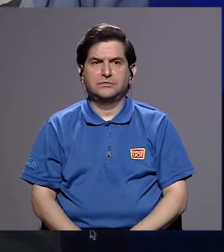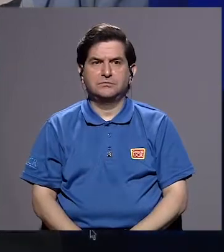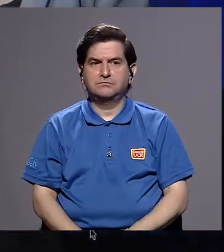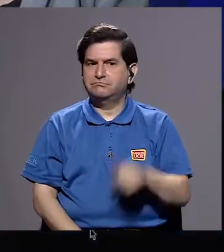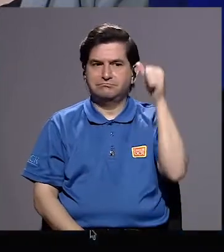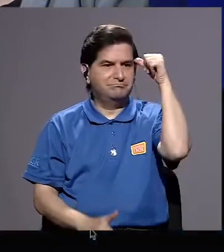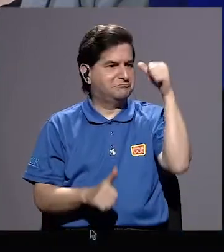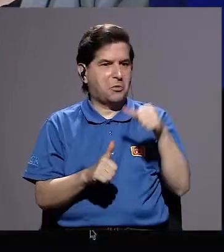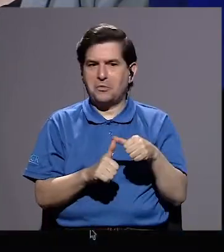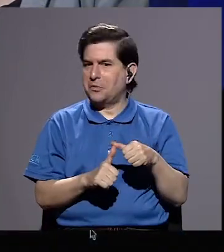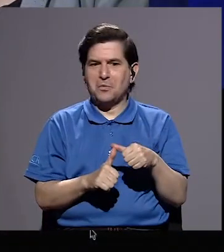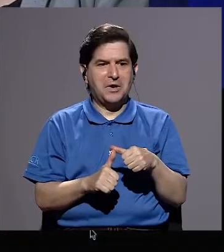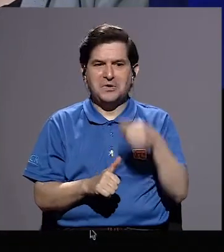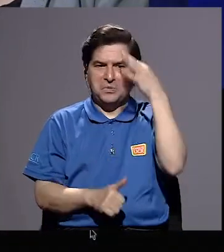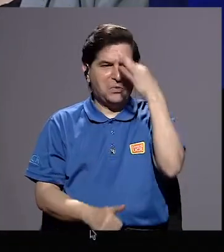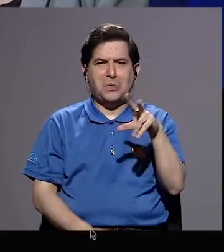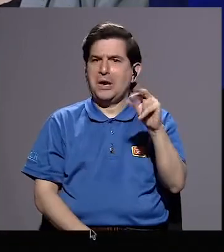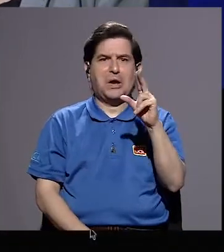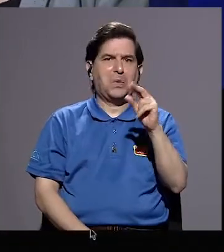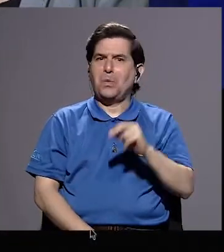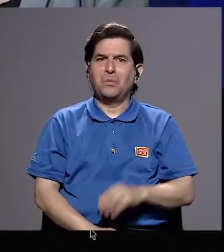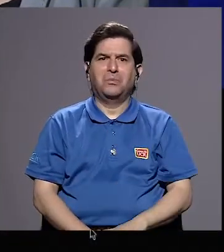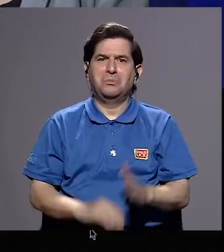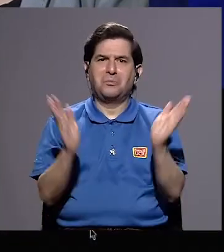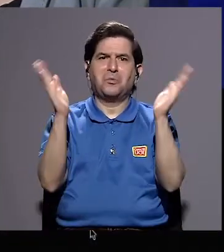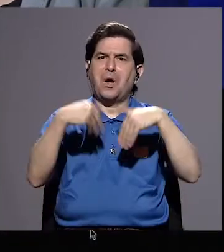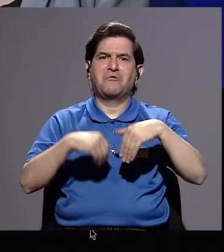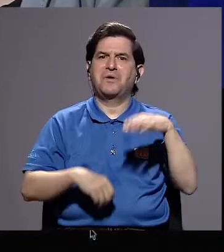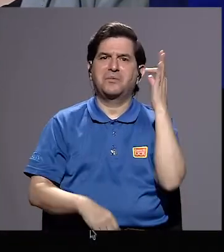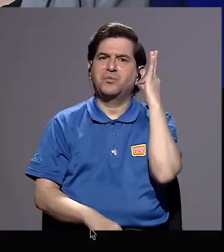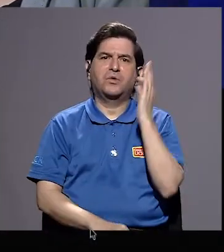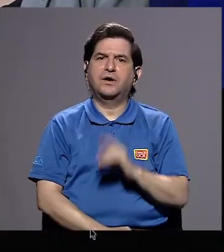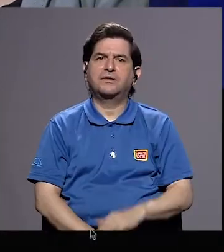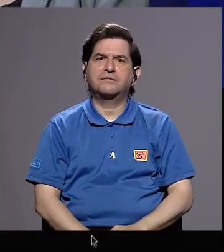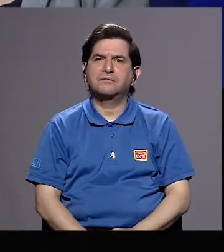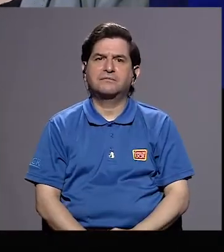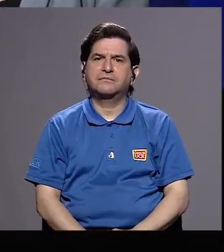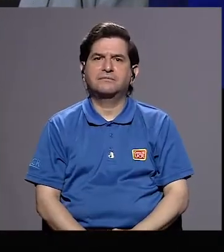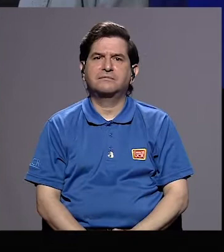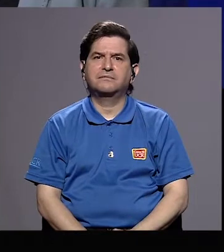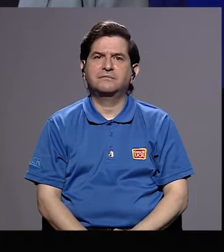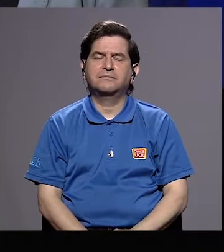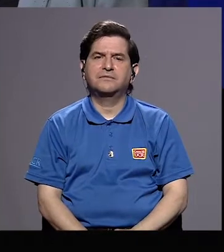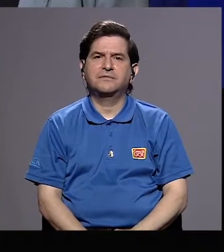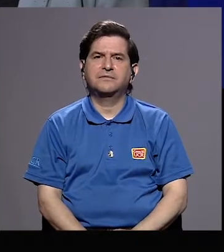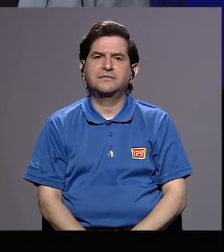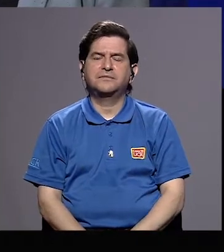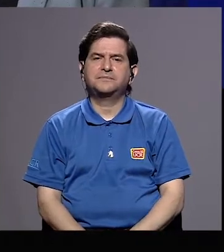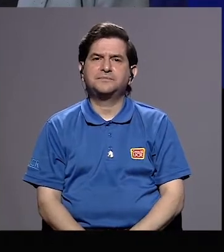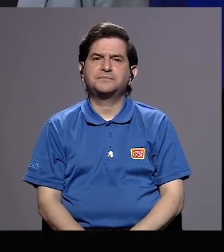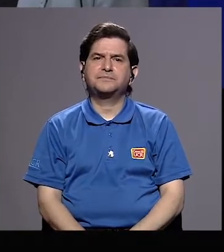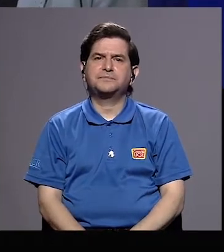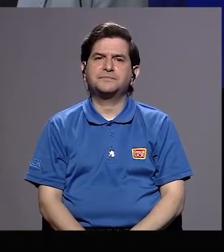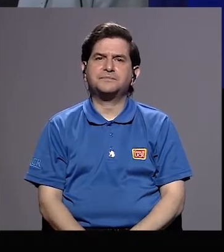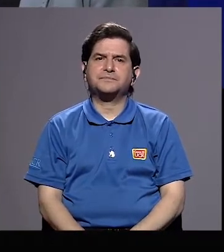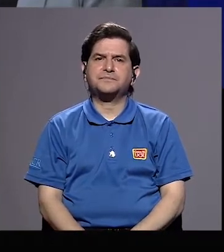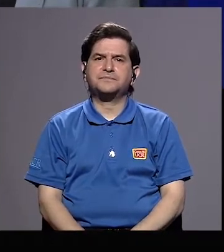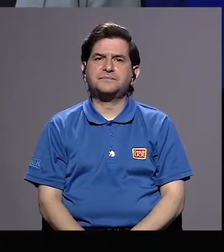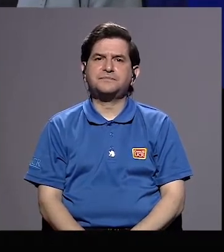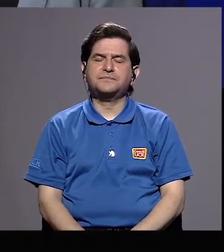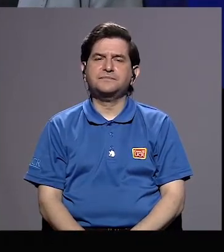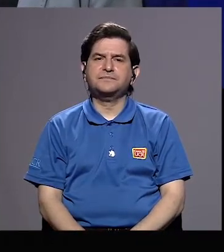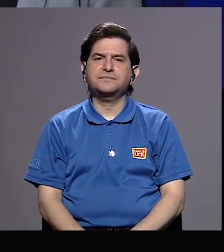Bueno, no recuerdo. Yo creo que no. Yo creo que no había ninguna mujer. ¿Y cuál fue